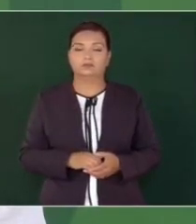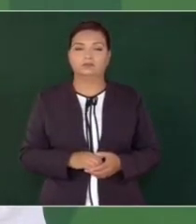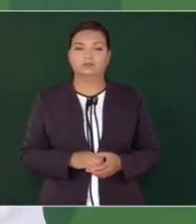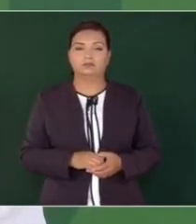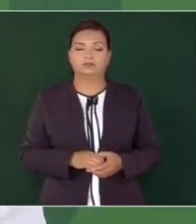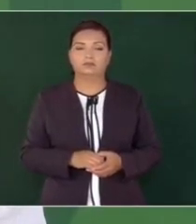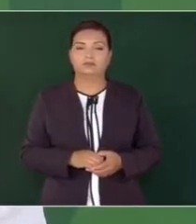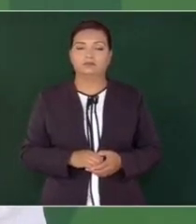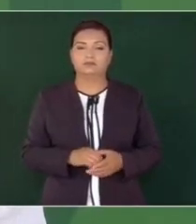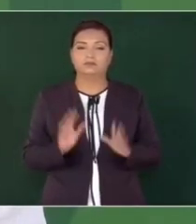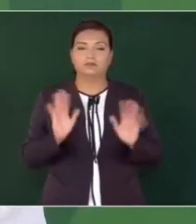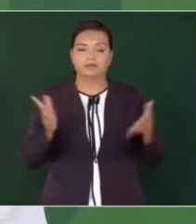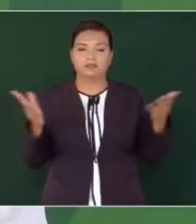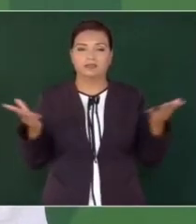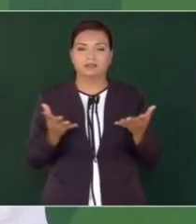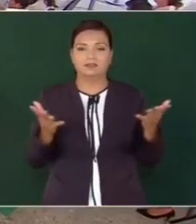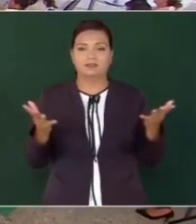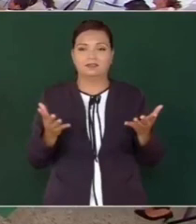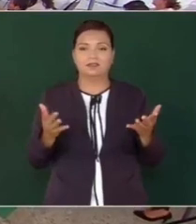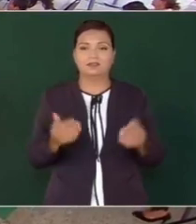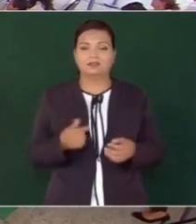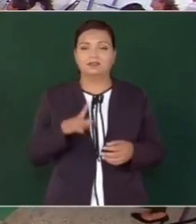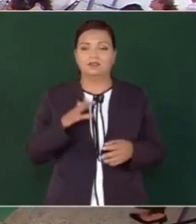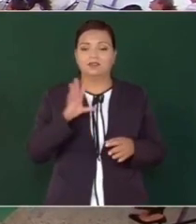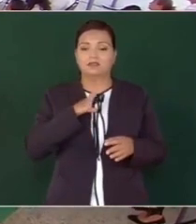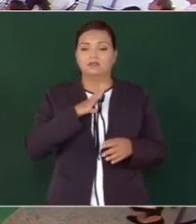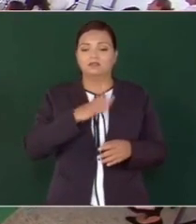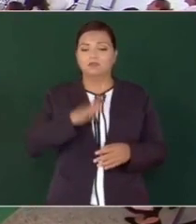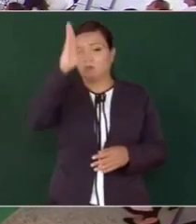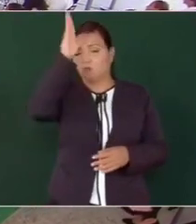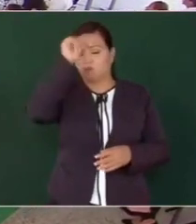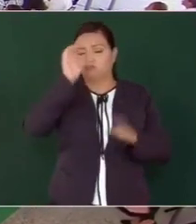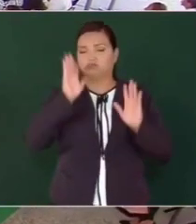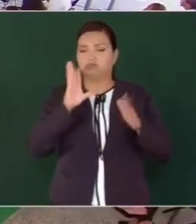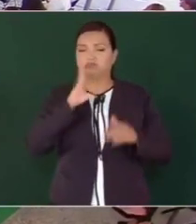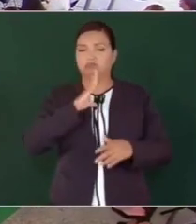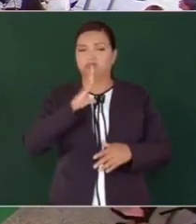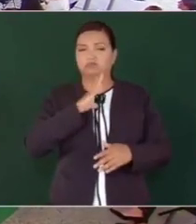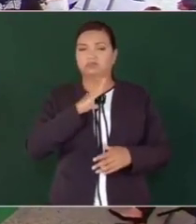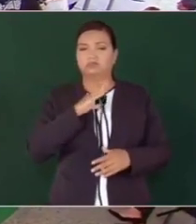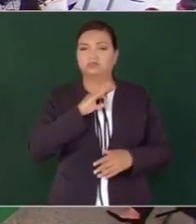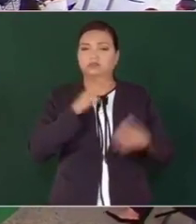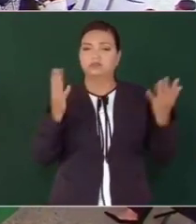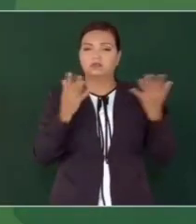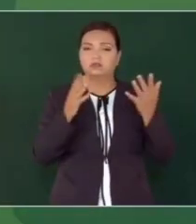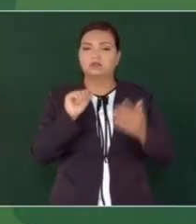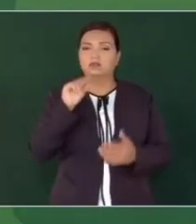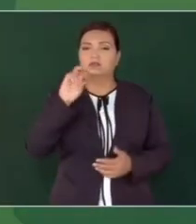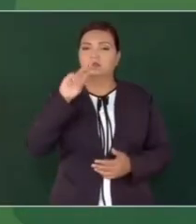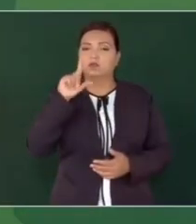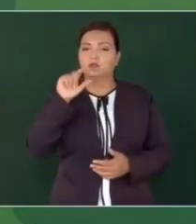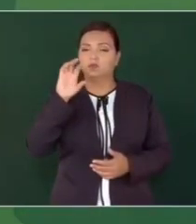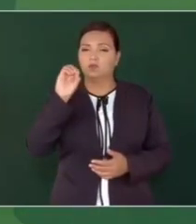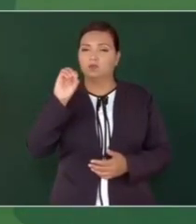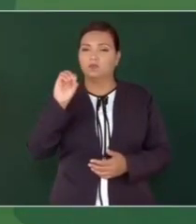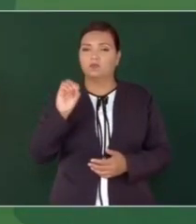Y ya se llegó a un arreglo, se hizo un avalúo,